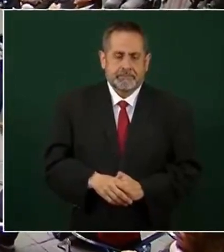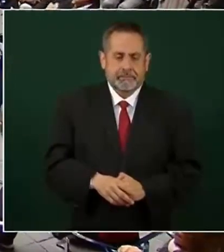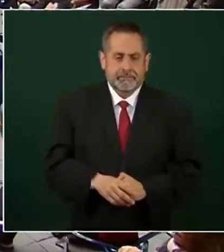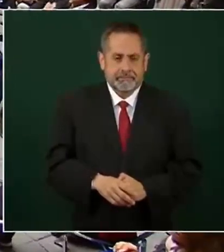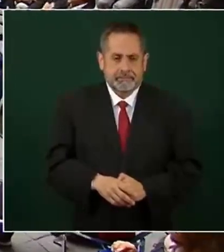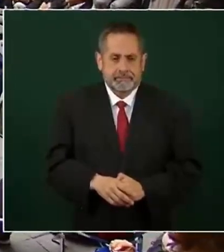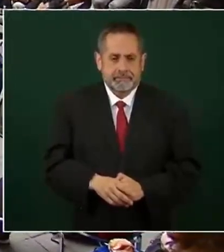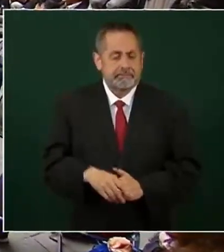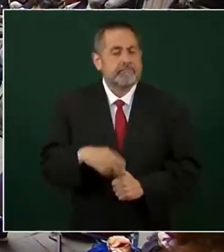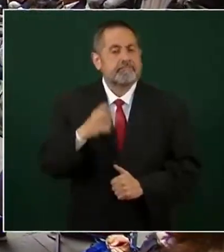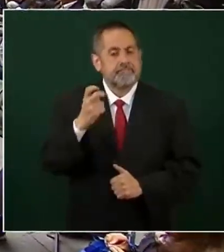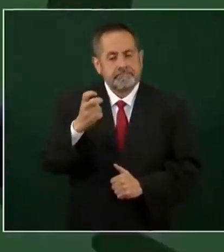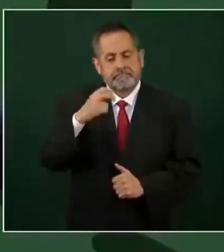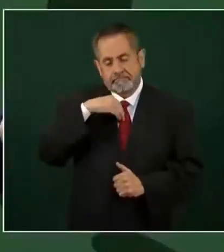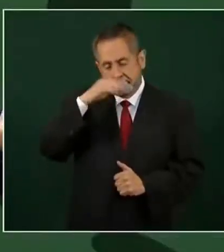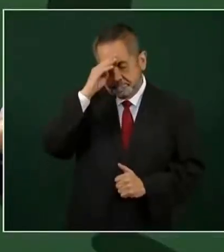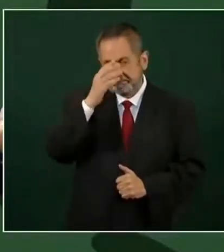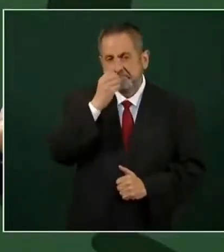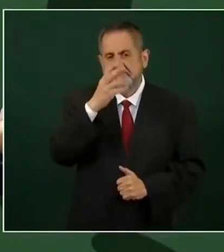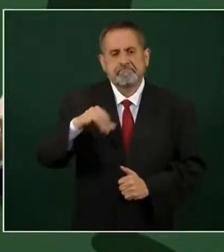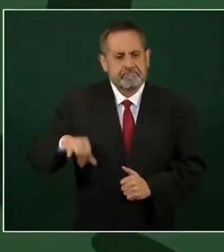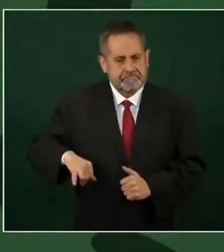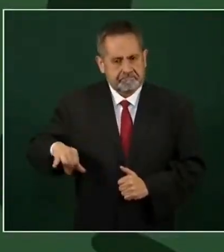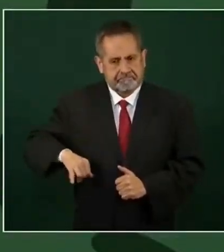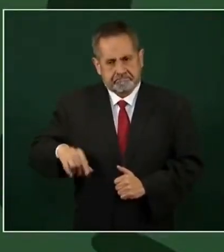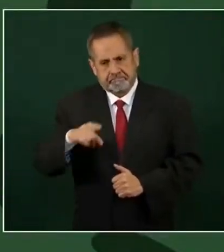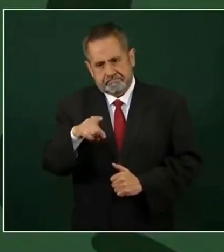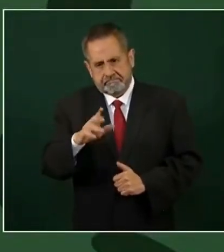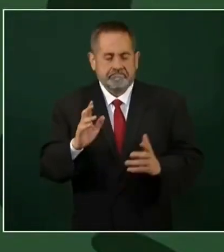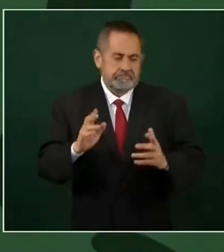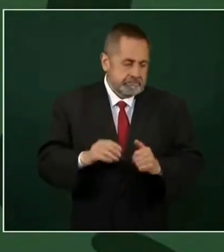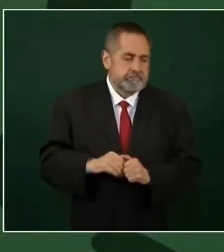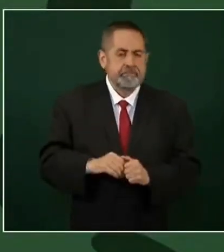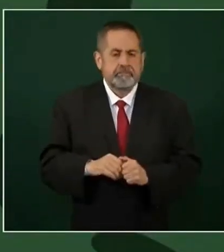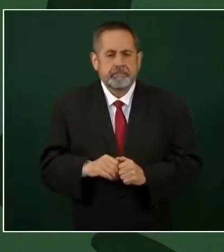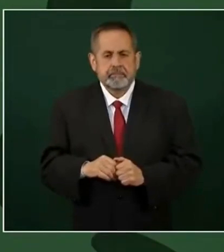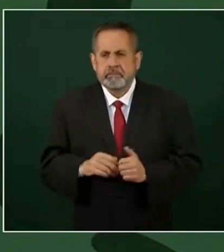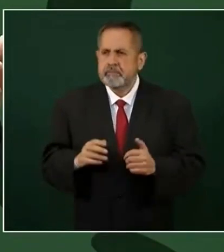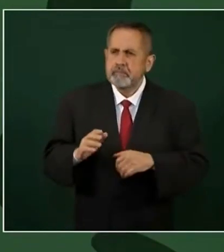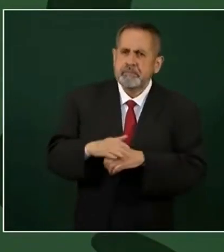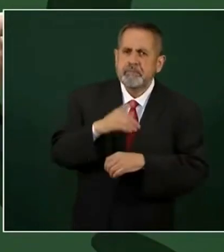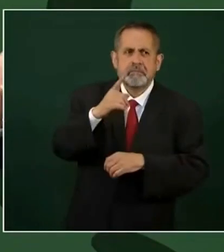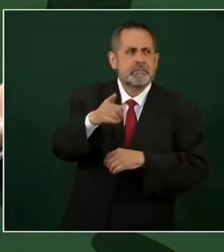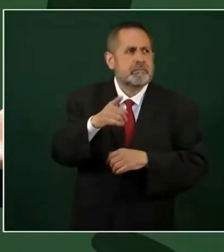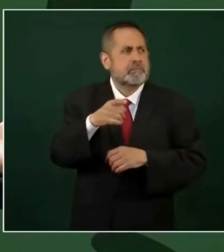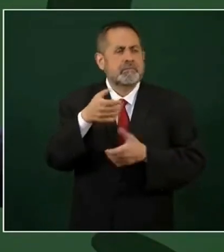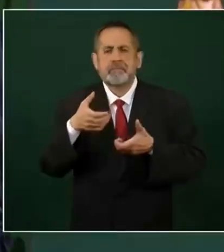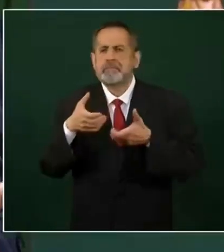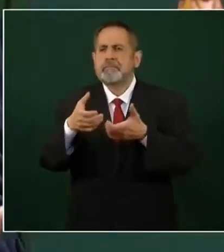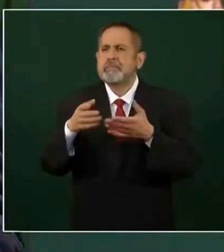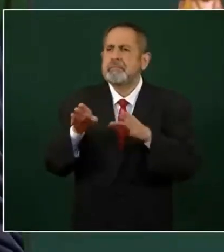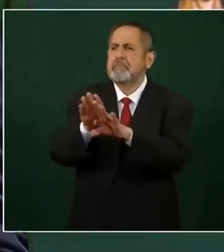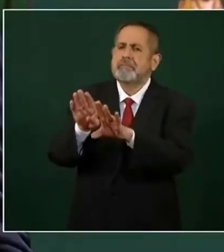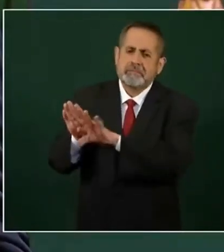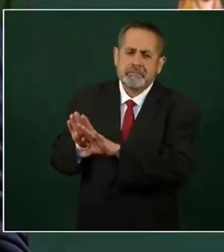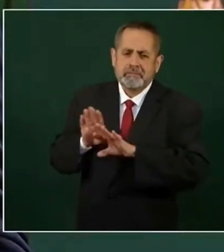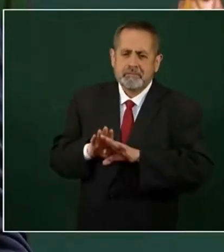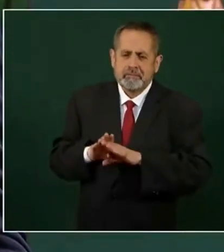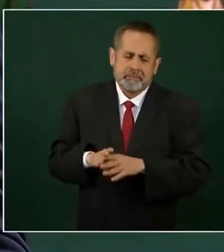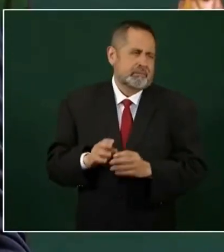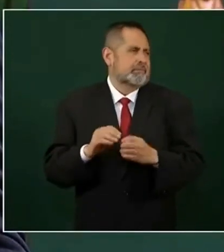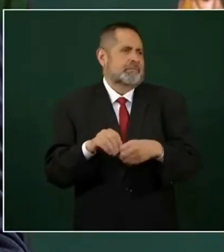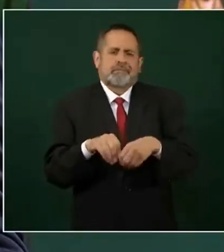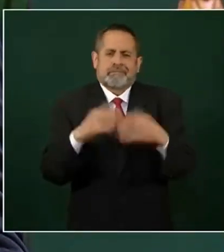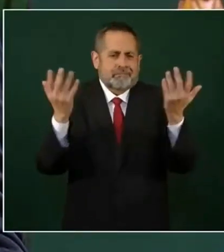Entonces, sí es interesante. Y dicen, bueno, ¿por qué cierran las calles? ¿Cómo no se van a cerrar las